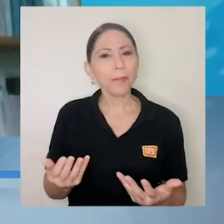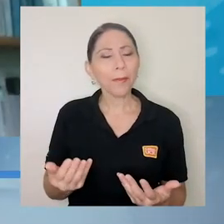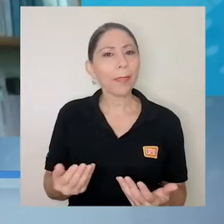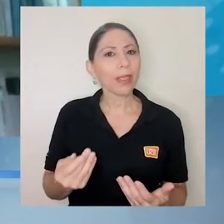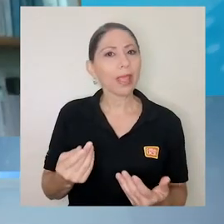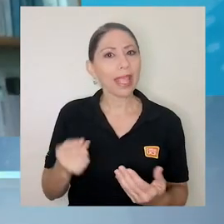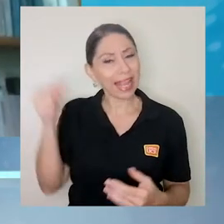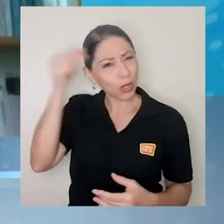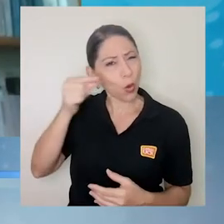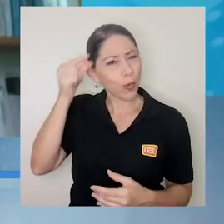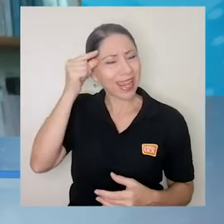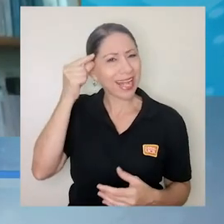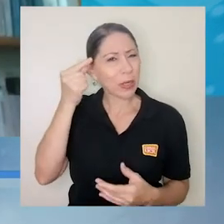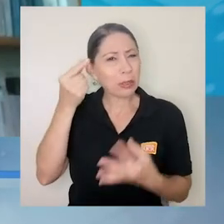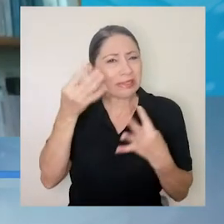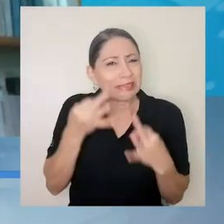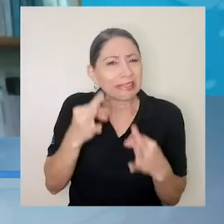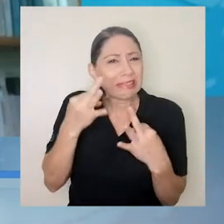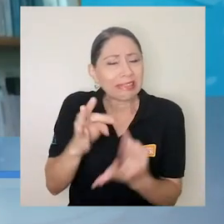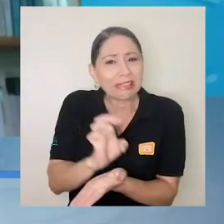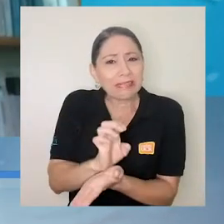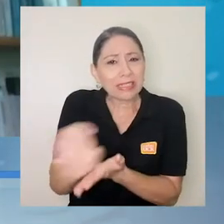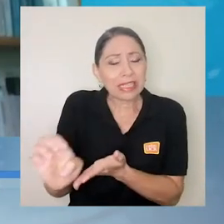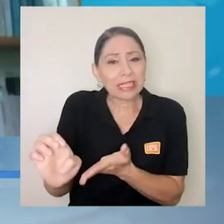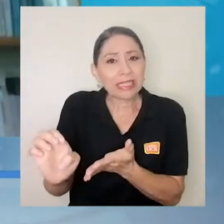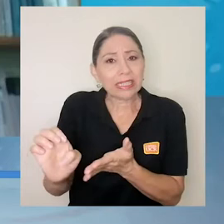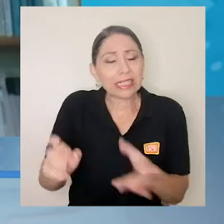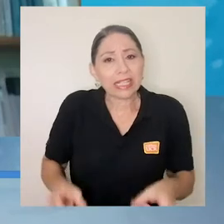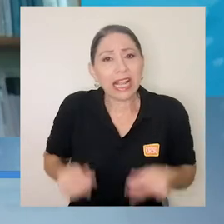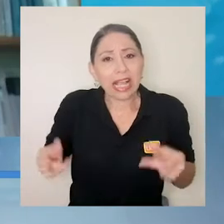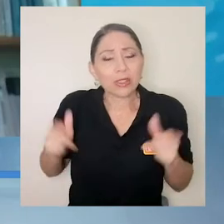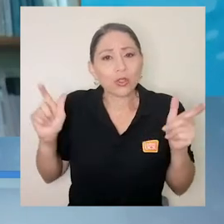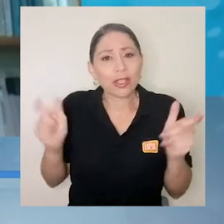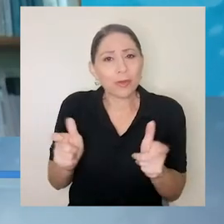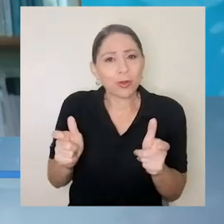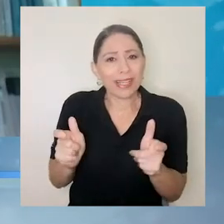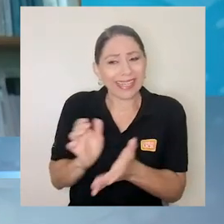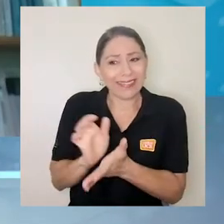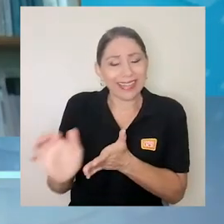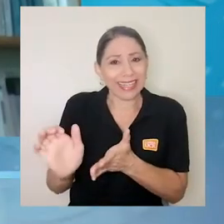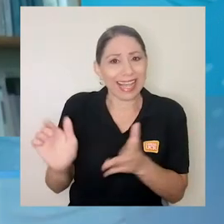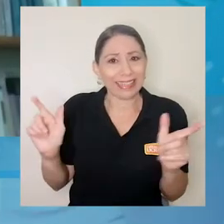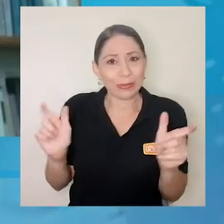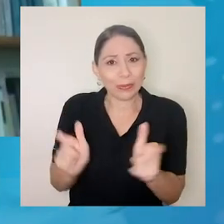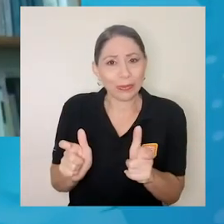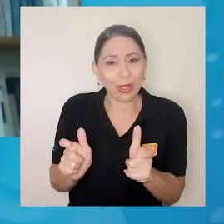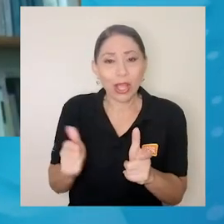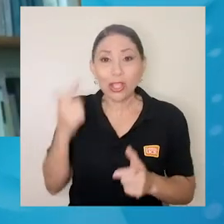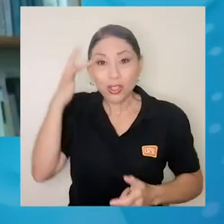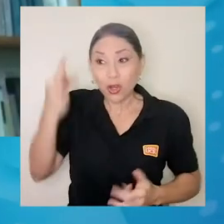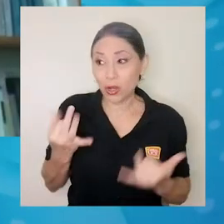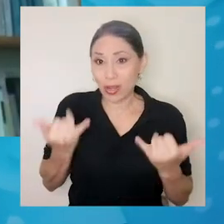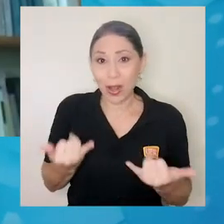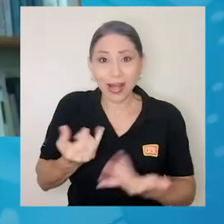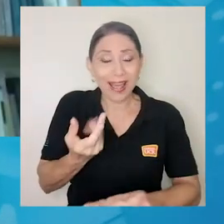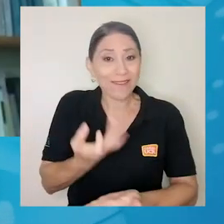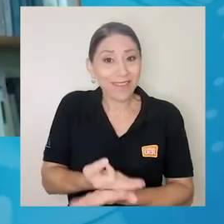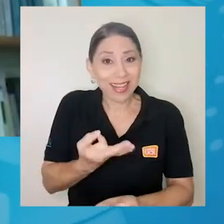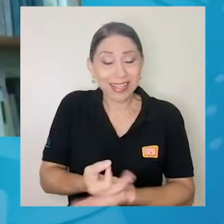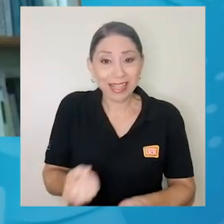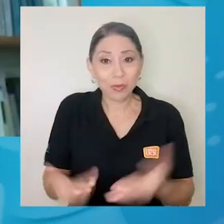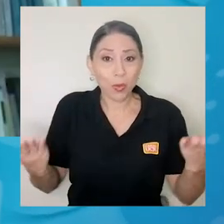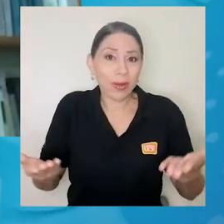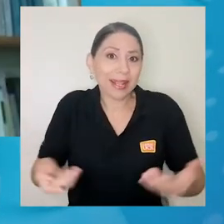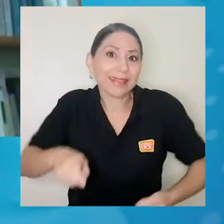fuerte del gobierno a evitar que los gastos disminuyan. Y a mí me parece que con el estado de las finanzas públicas no queda más remedio de